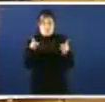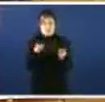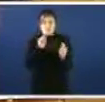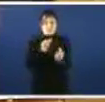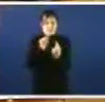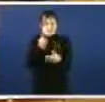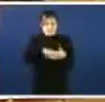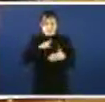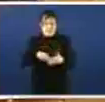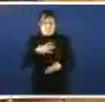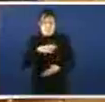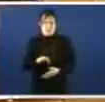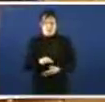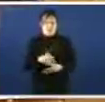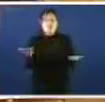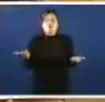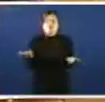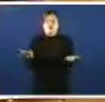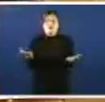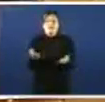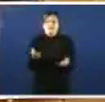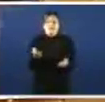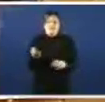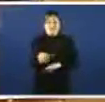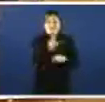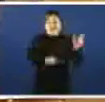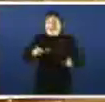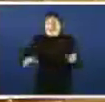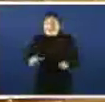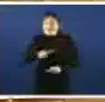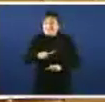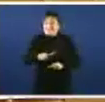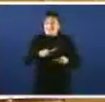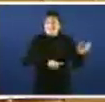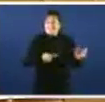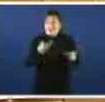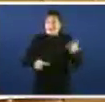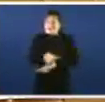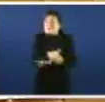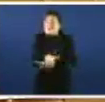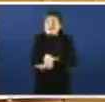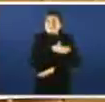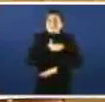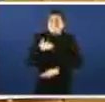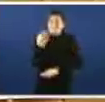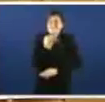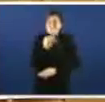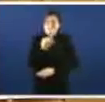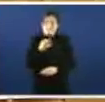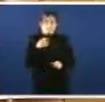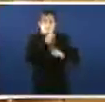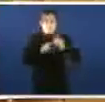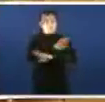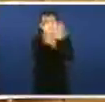e que e a xente de fora a que tanto se o que quere é que se resolvan cando se inina e ven aquí